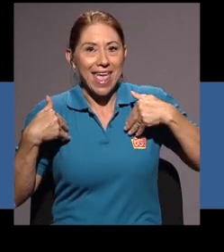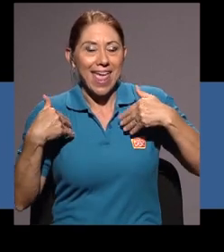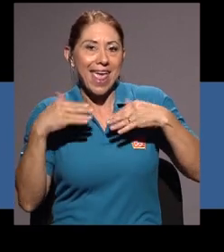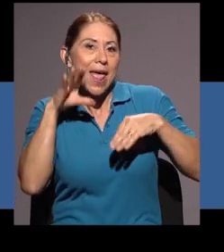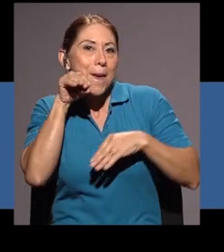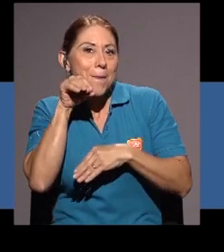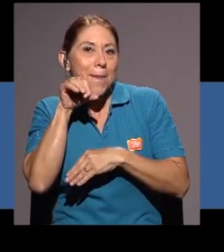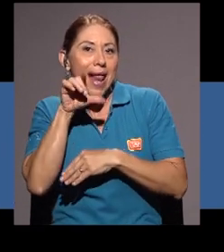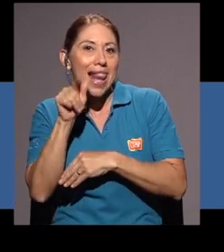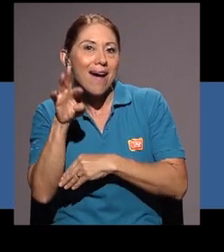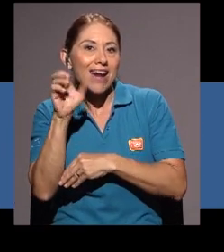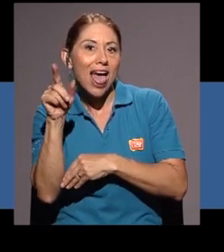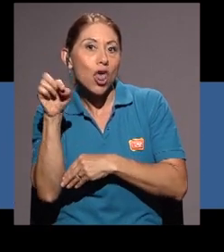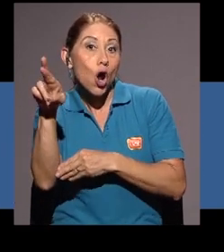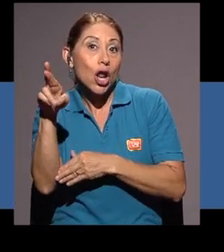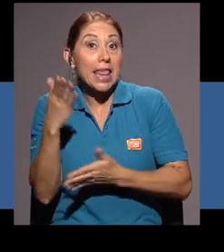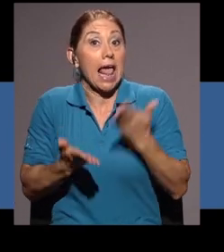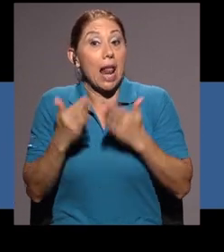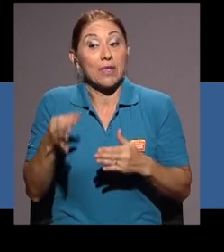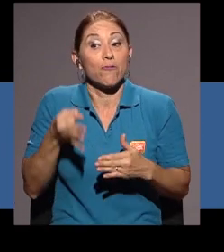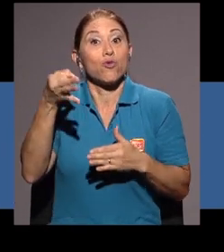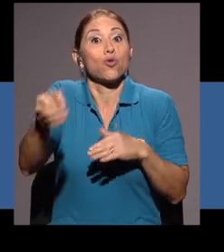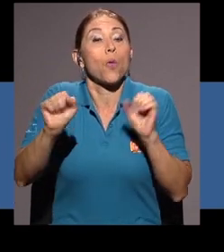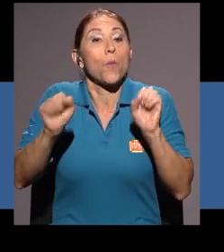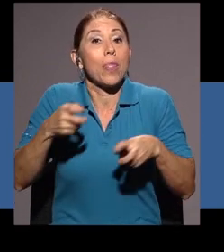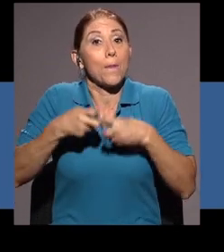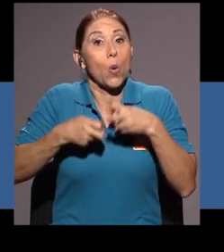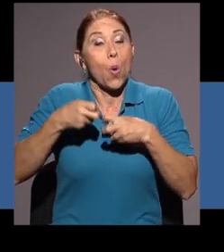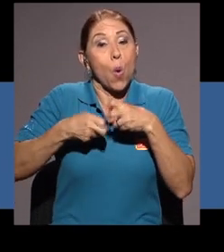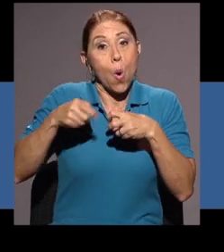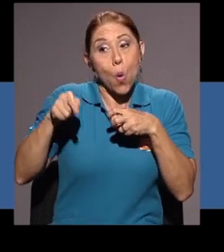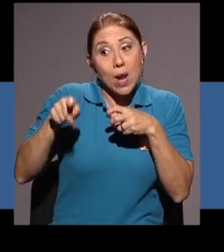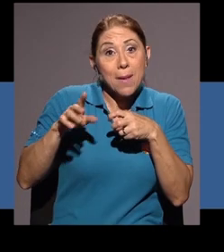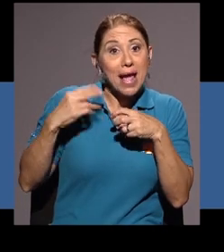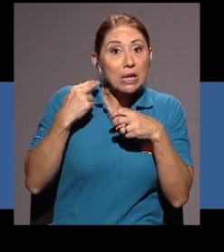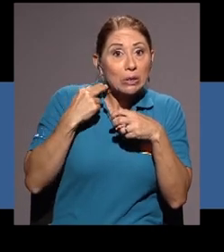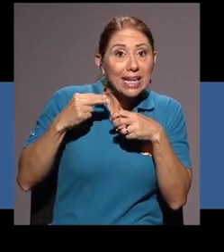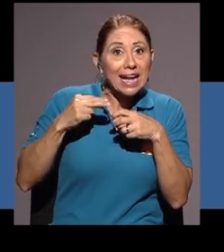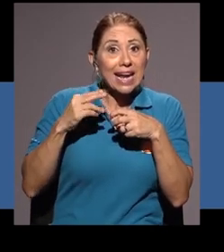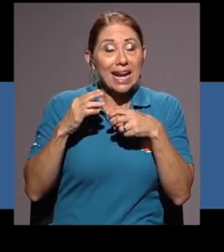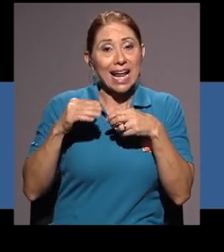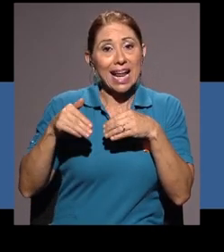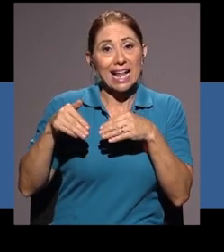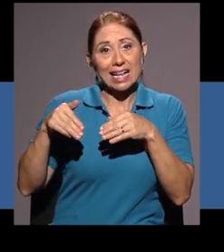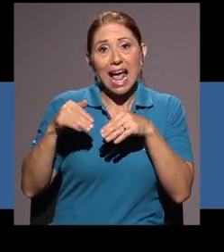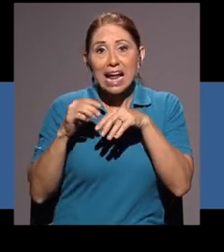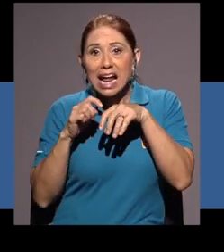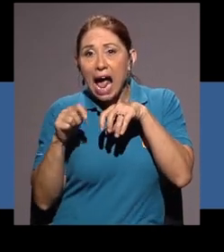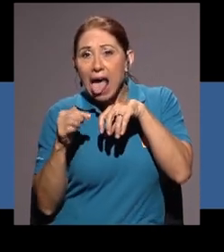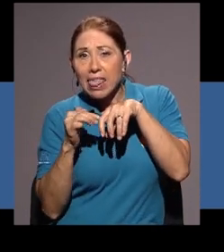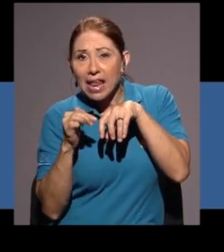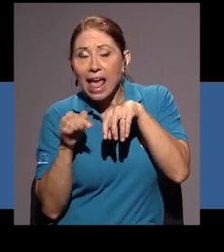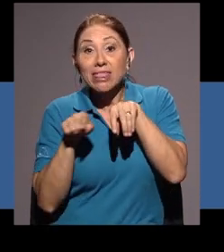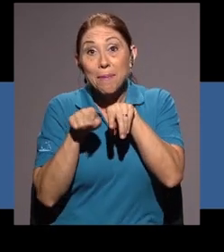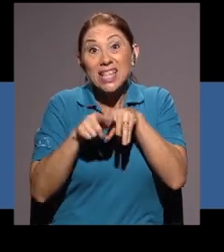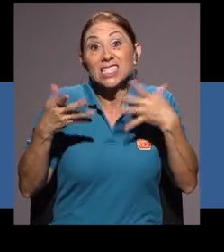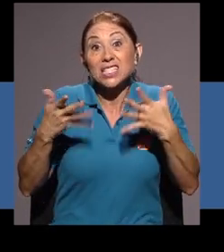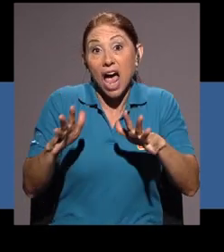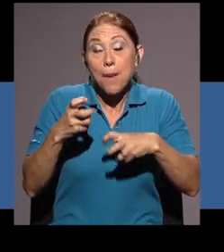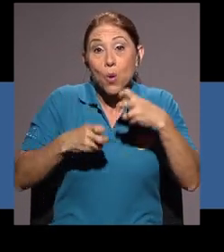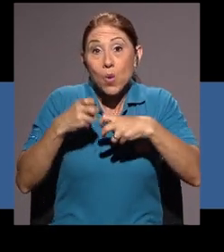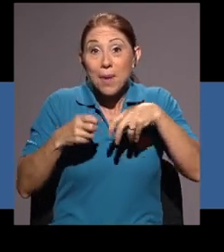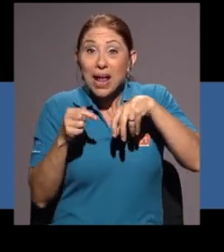y podría padecer en algún futuro de displasia en la cadera y ya tiene problemas en las rodillitas.